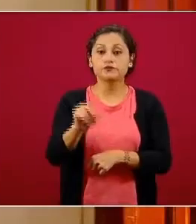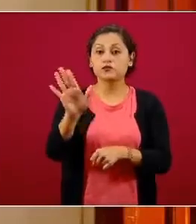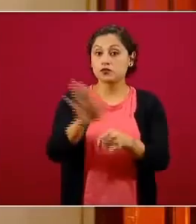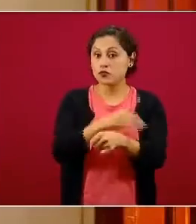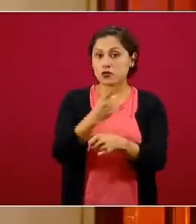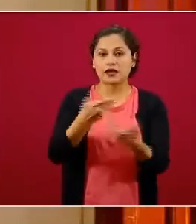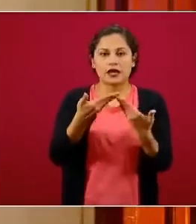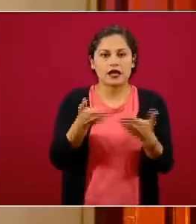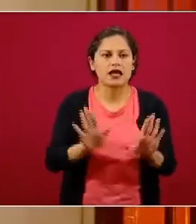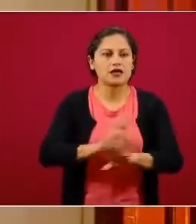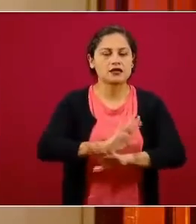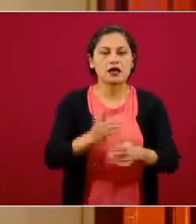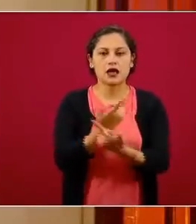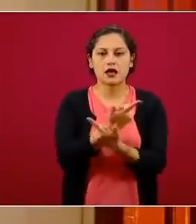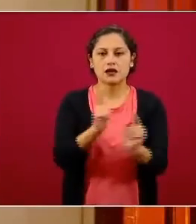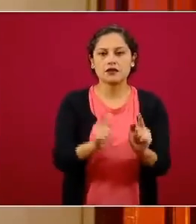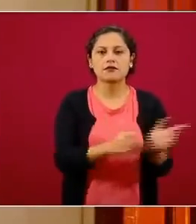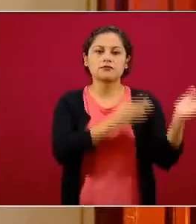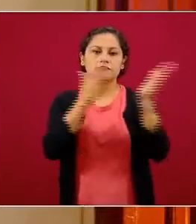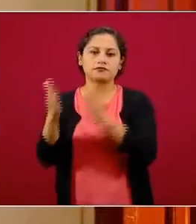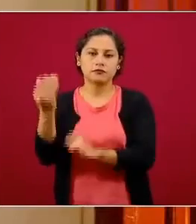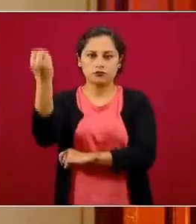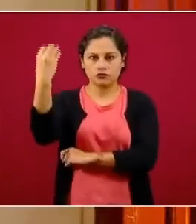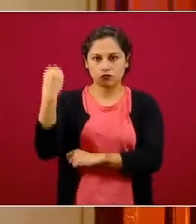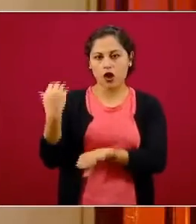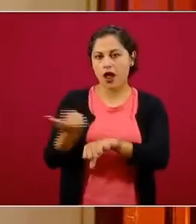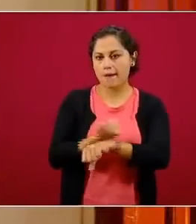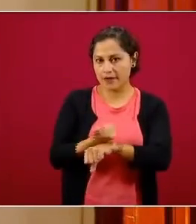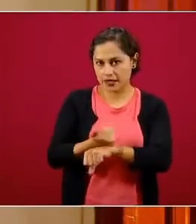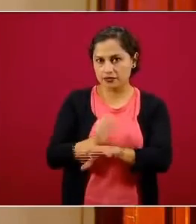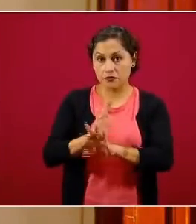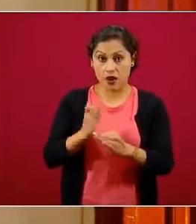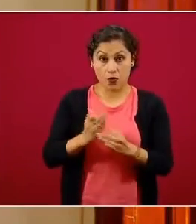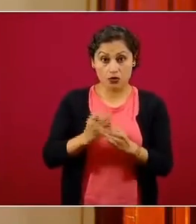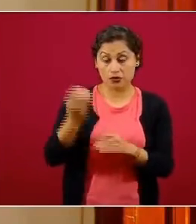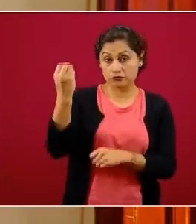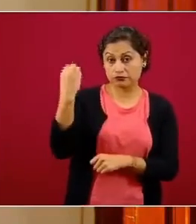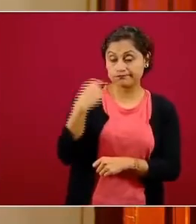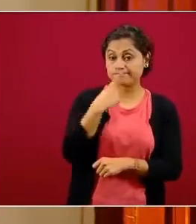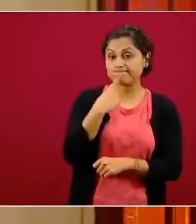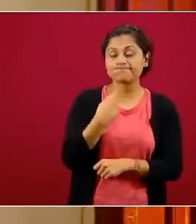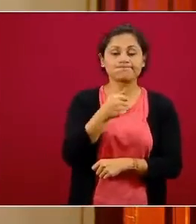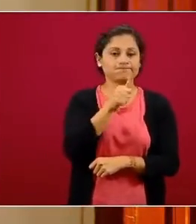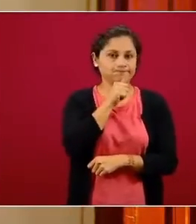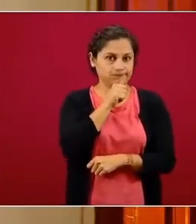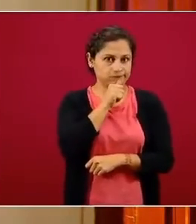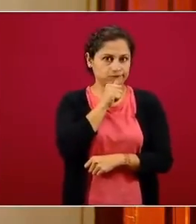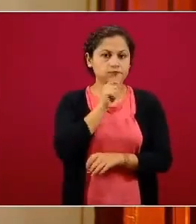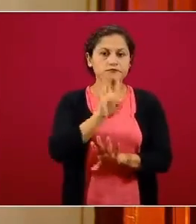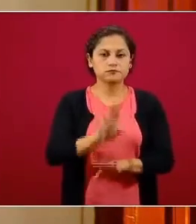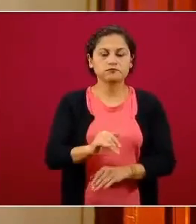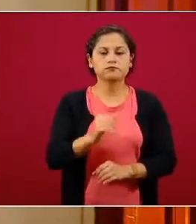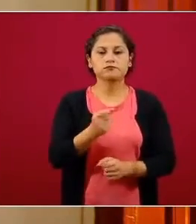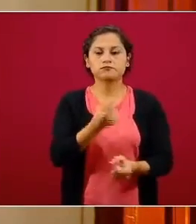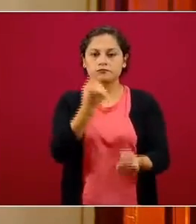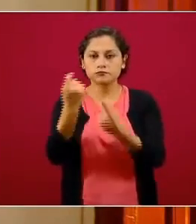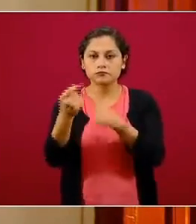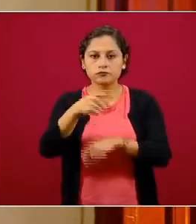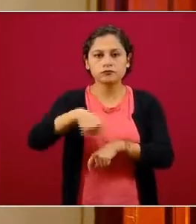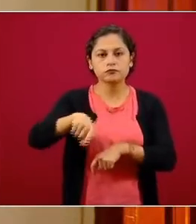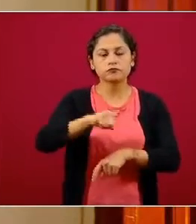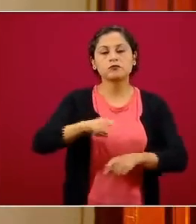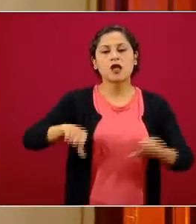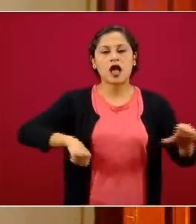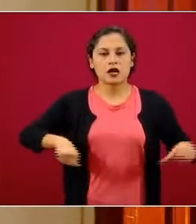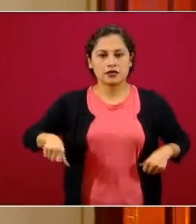cuando puede tener cierto aforo de público. Entonces es muy importante que la población conozca y sepa cuáles son las actividades